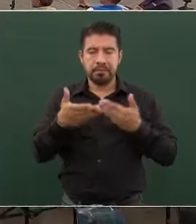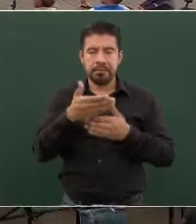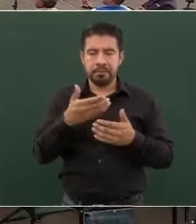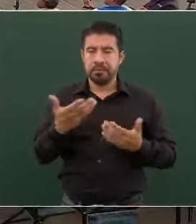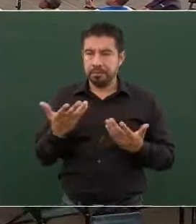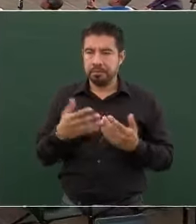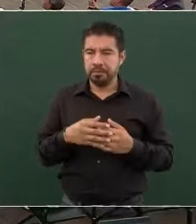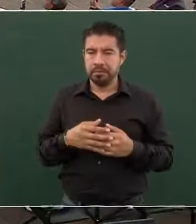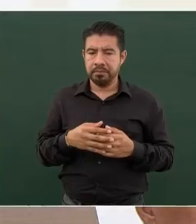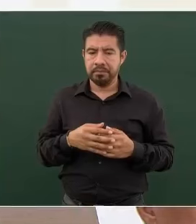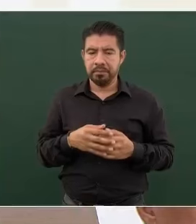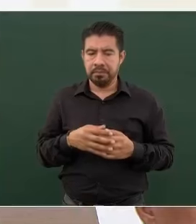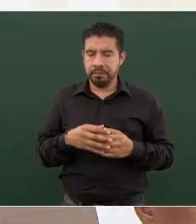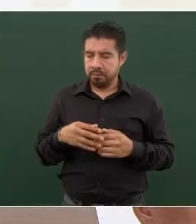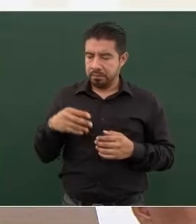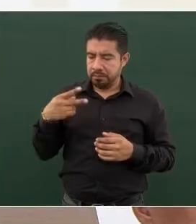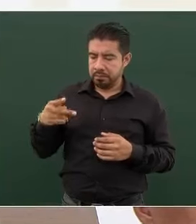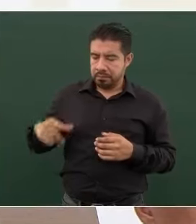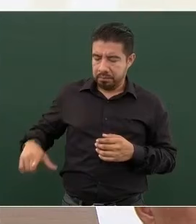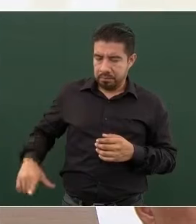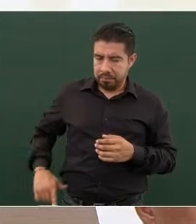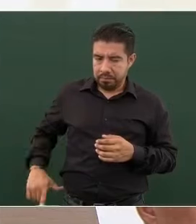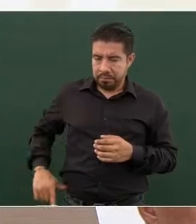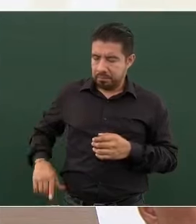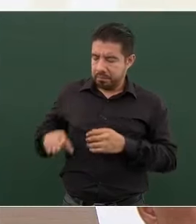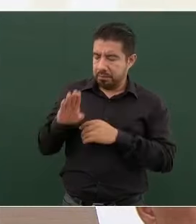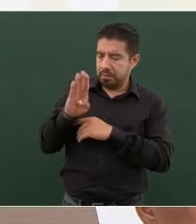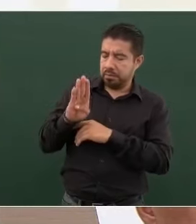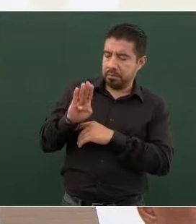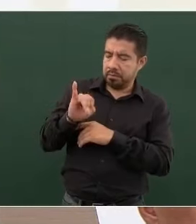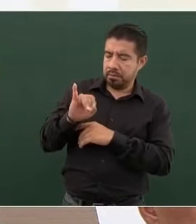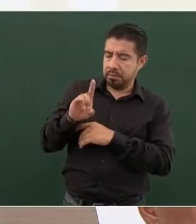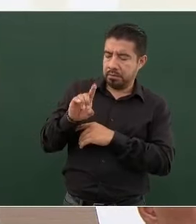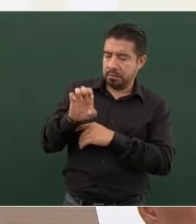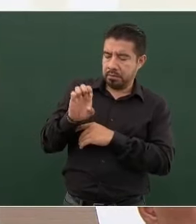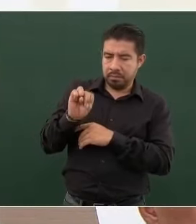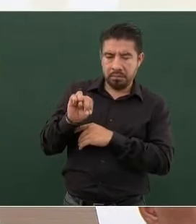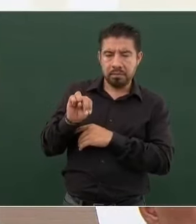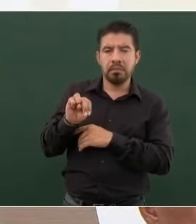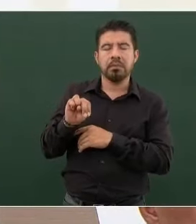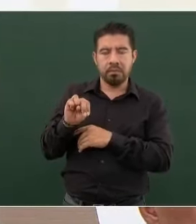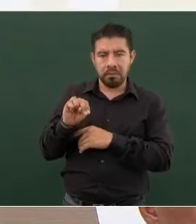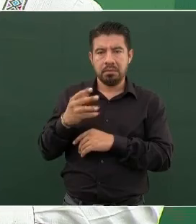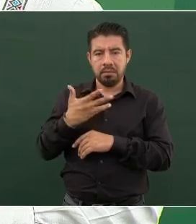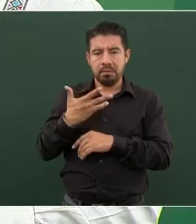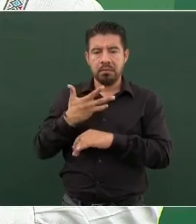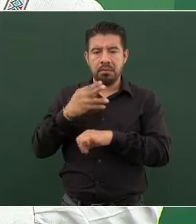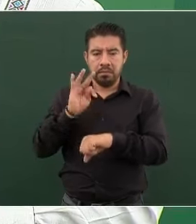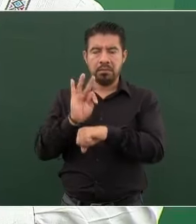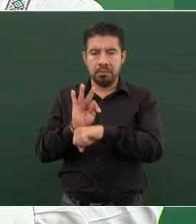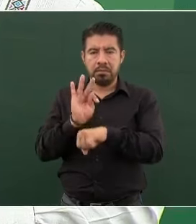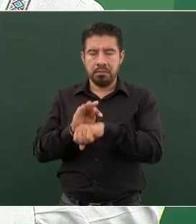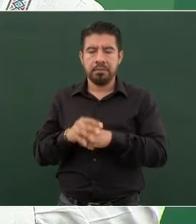gobierno del presidente Biden bastante favorable a